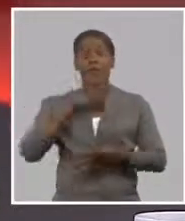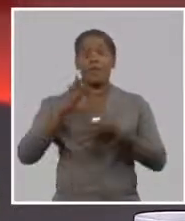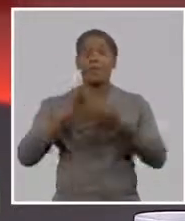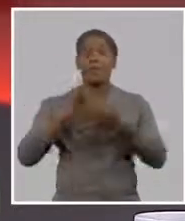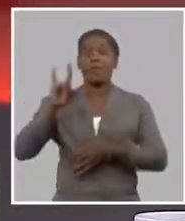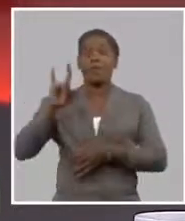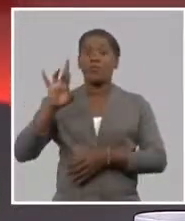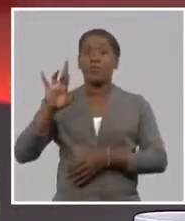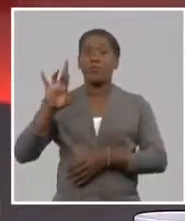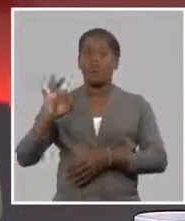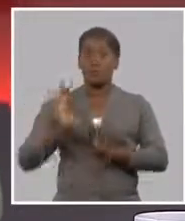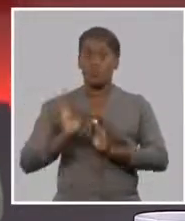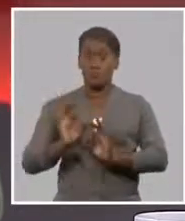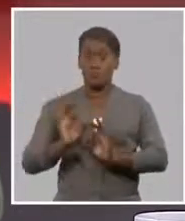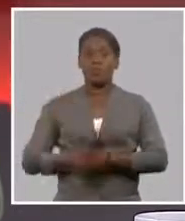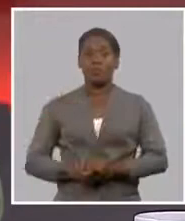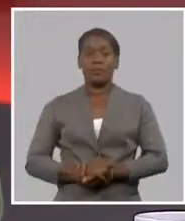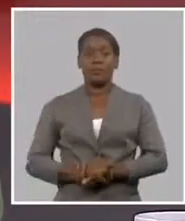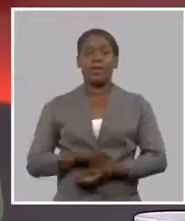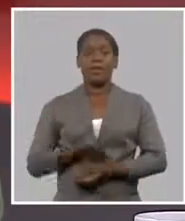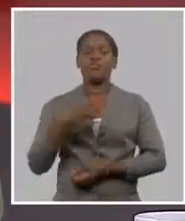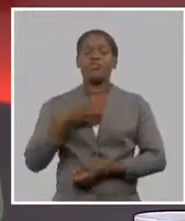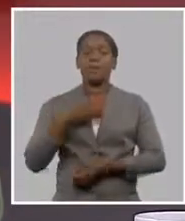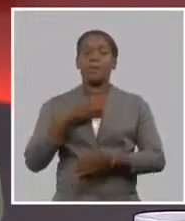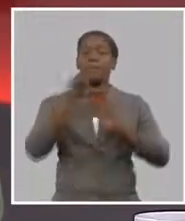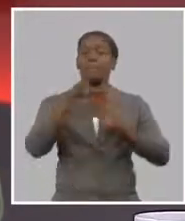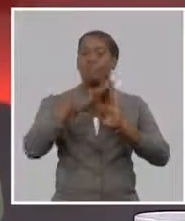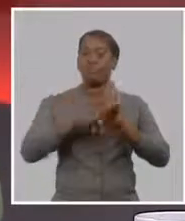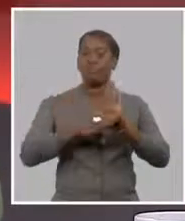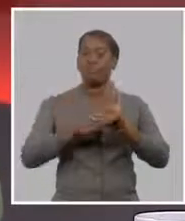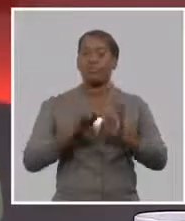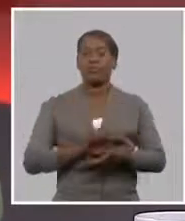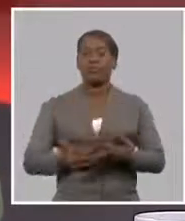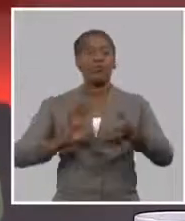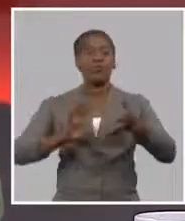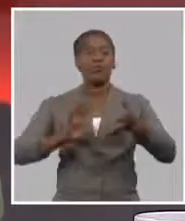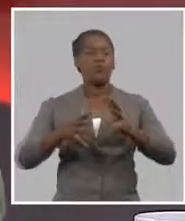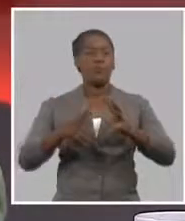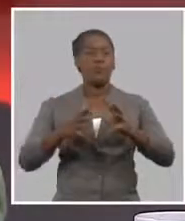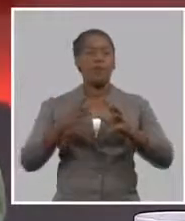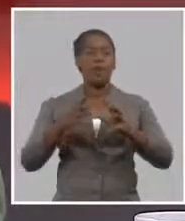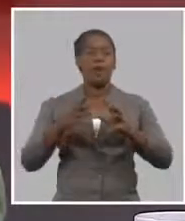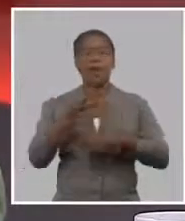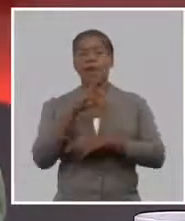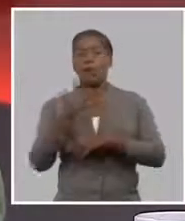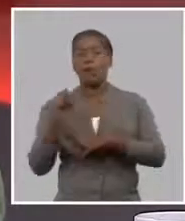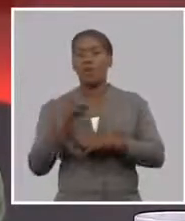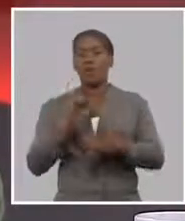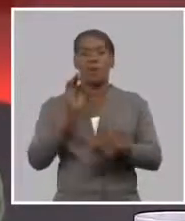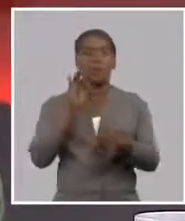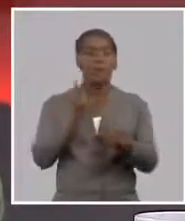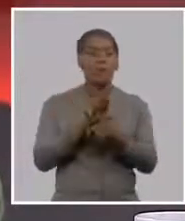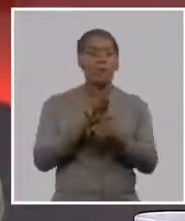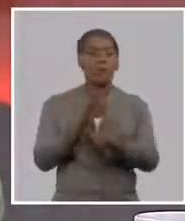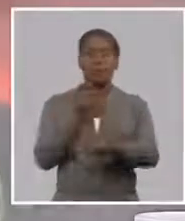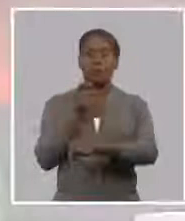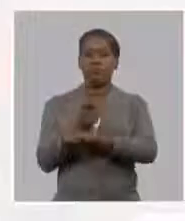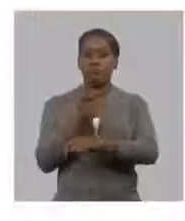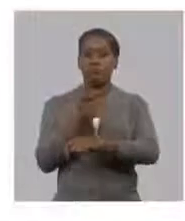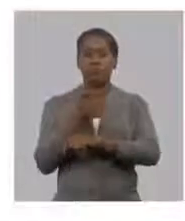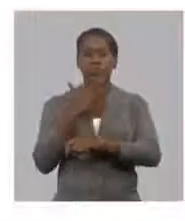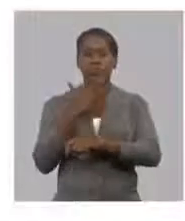tiene una medida específica en todo este diseño para poder incentivarnos la producción